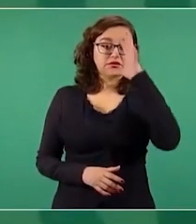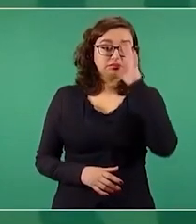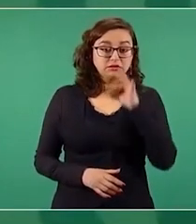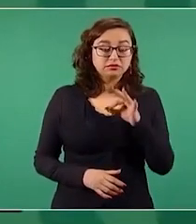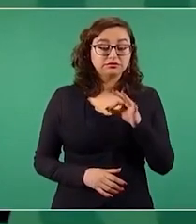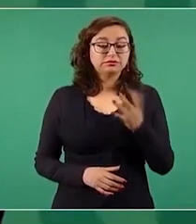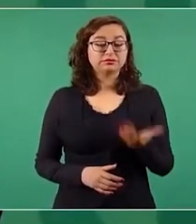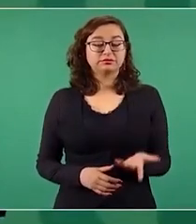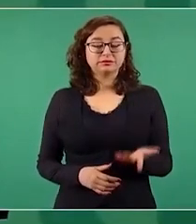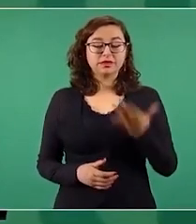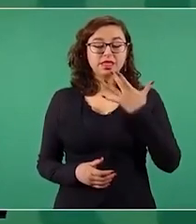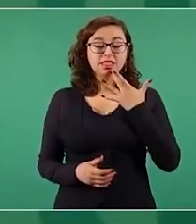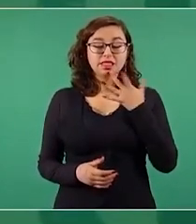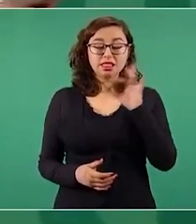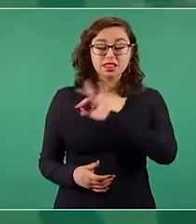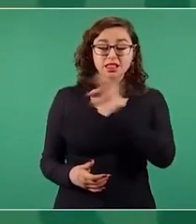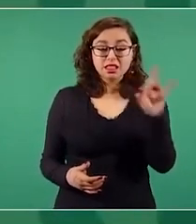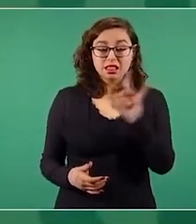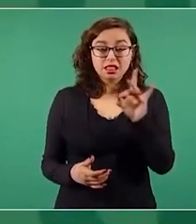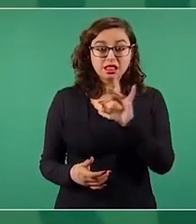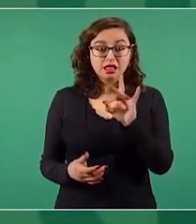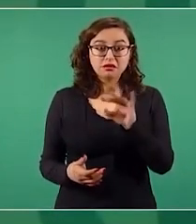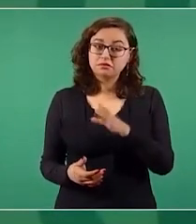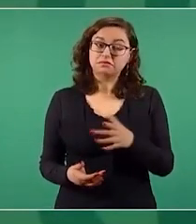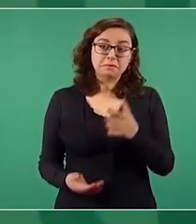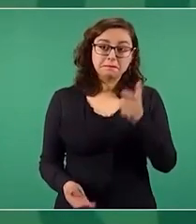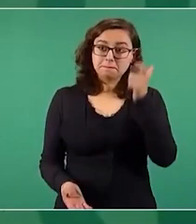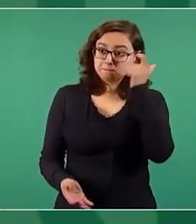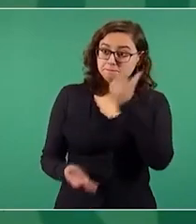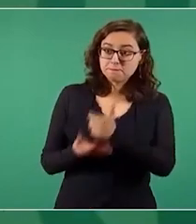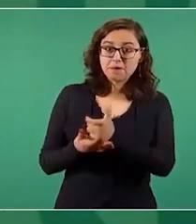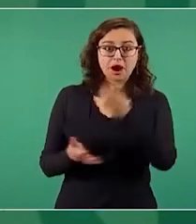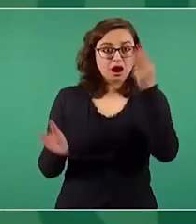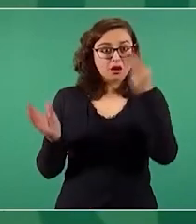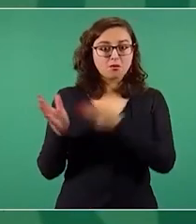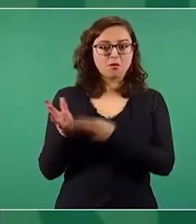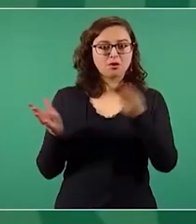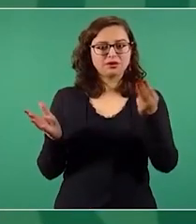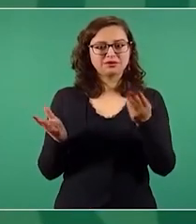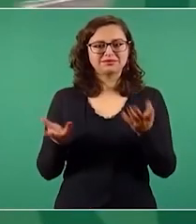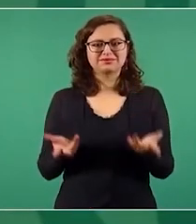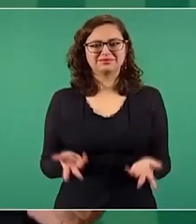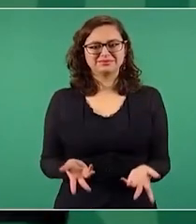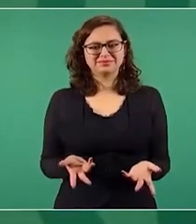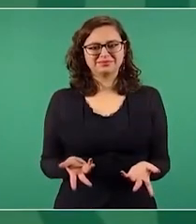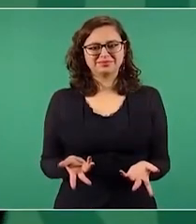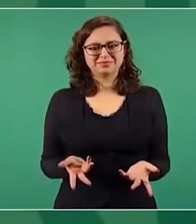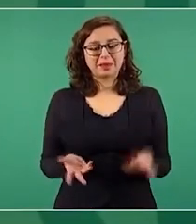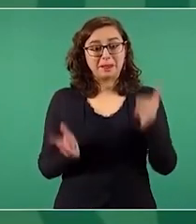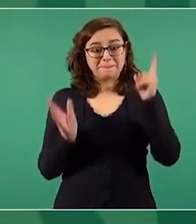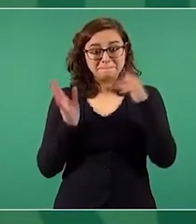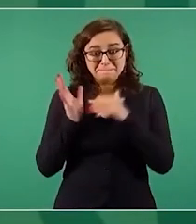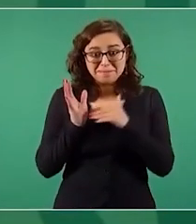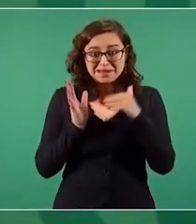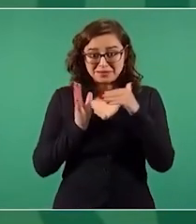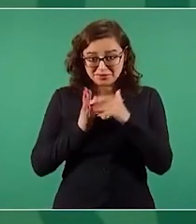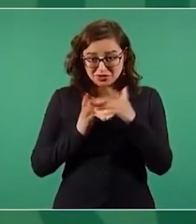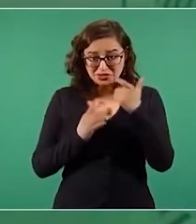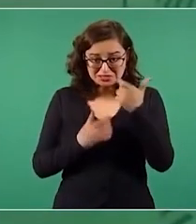Entonces, ¿cómo no se van a dar cuenta de que se trata de mil millones de pesos?